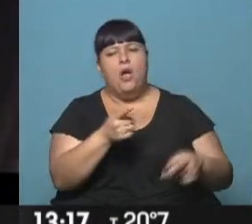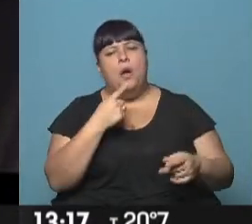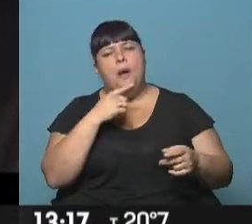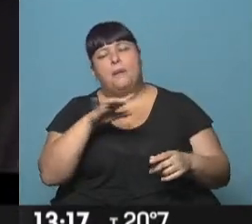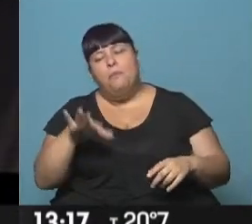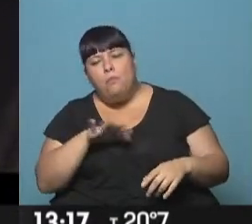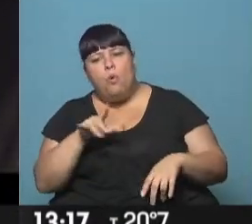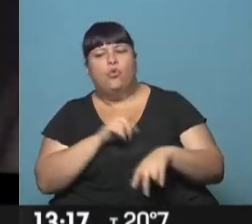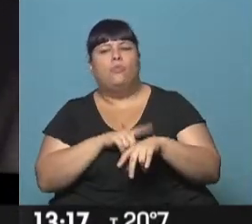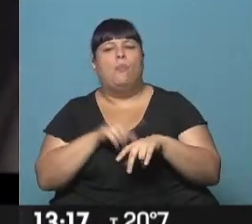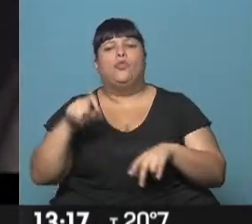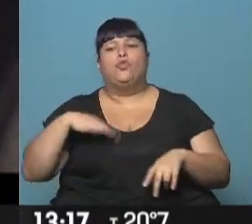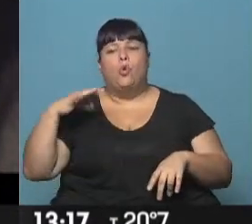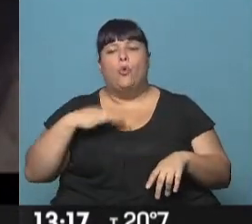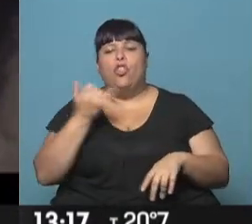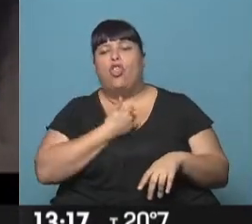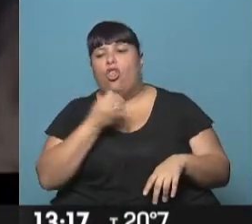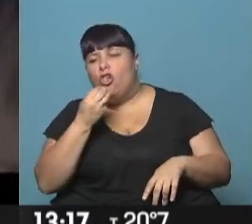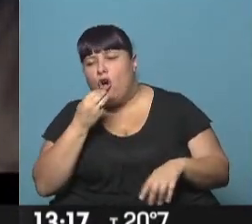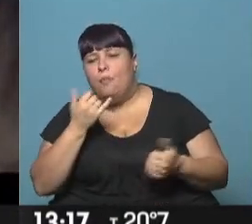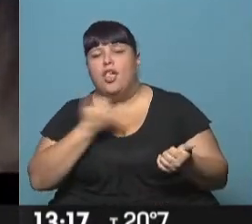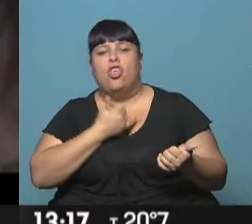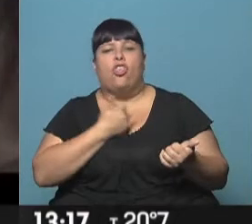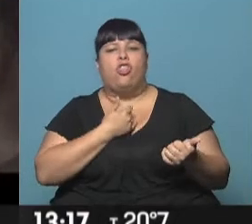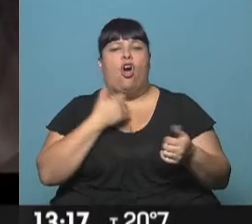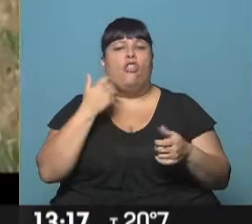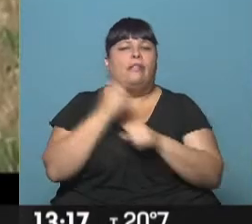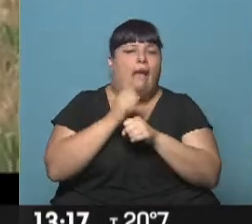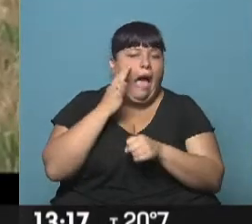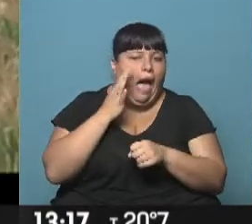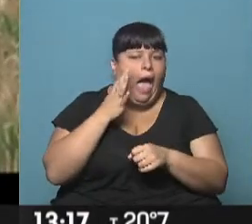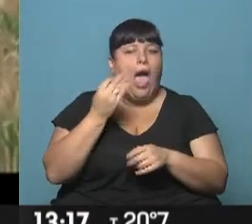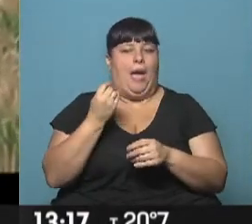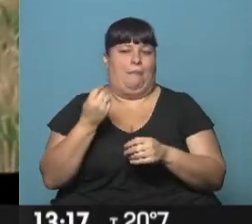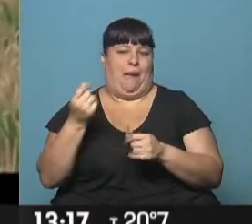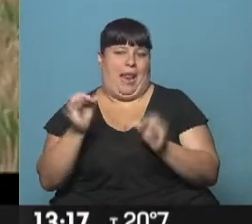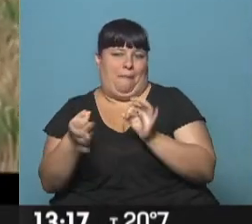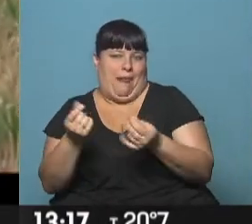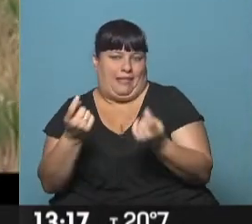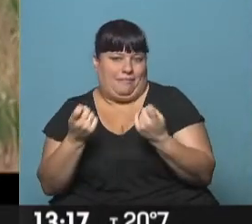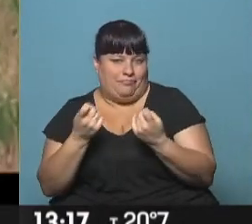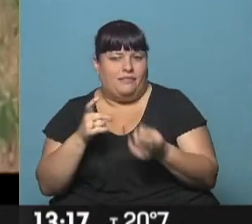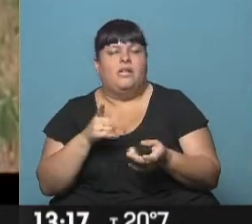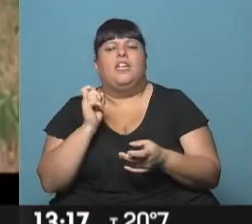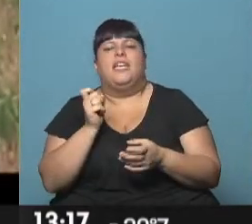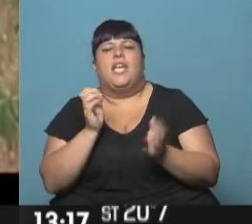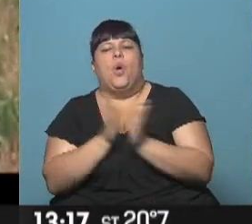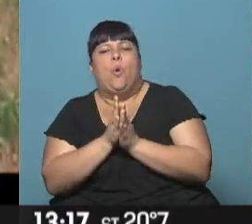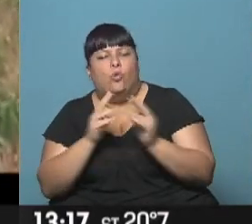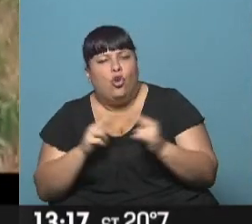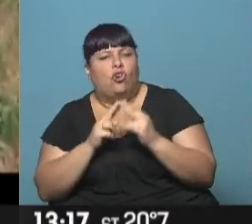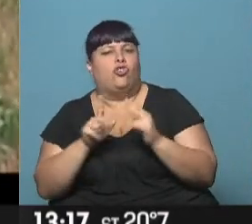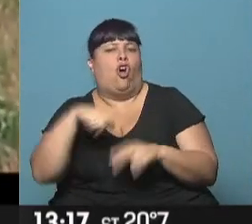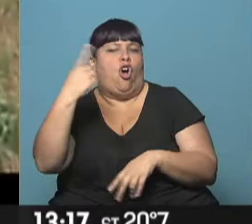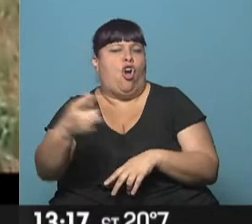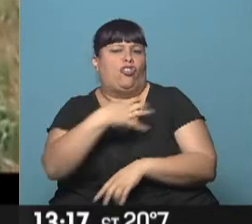sus momentos en la vida son dónde conseguir comida, dónde encontrar alguna changa con la cual pueda generar algunas monedas, con quiénes se puede encontrar, con